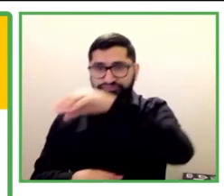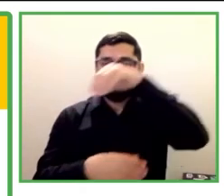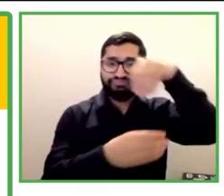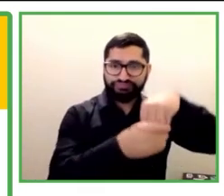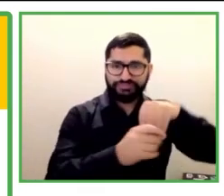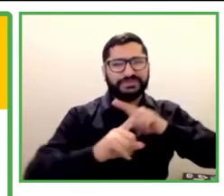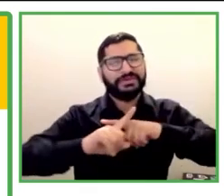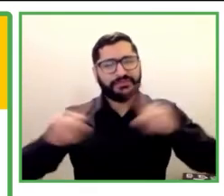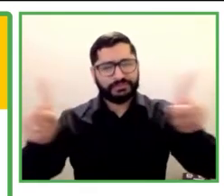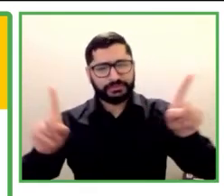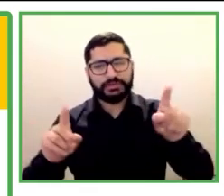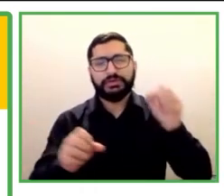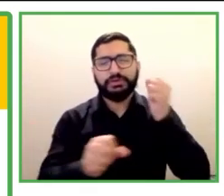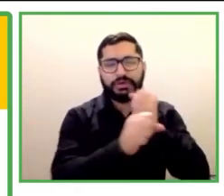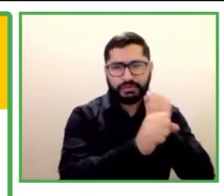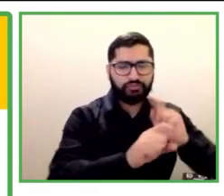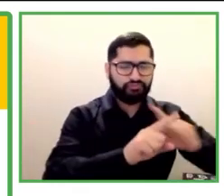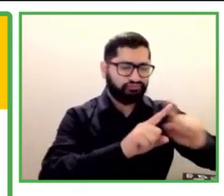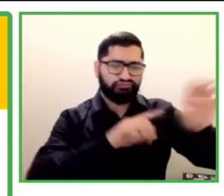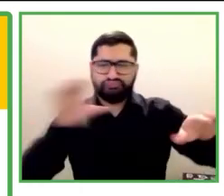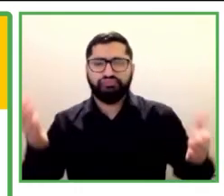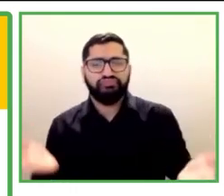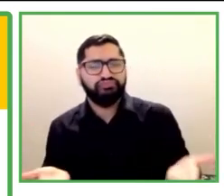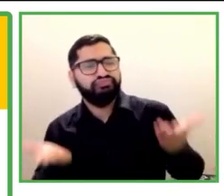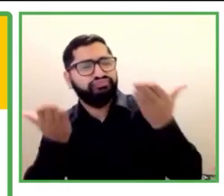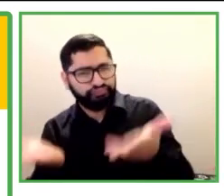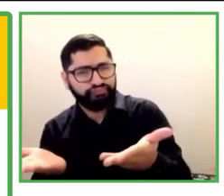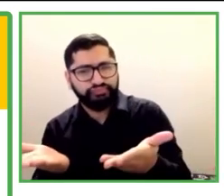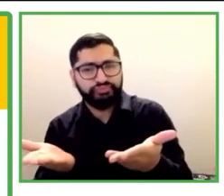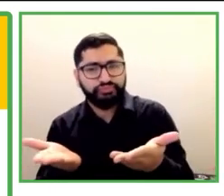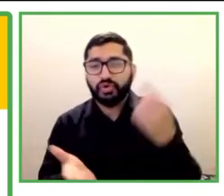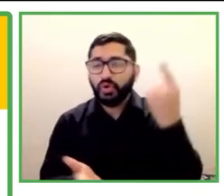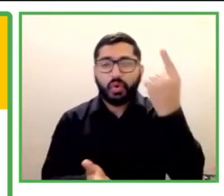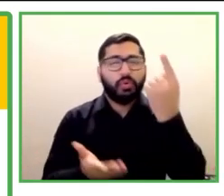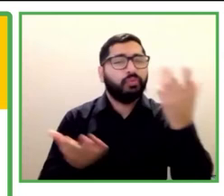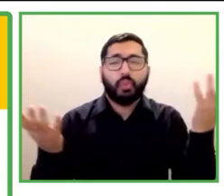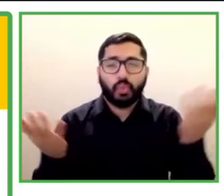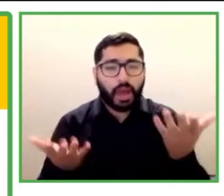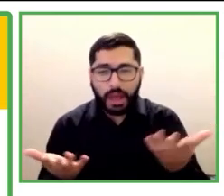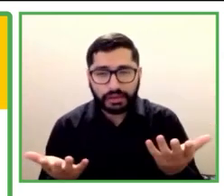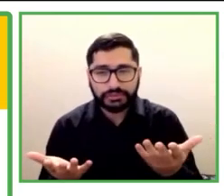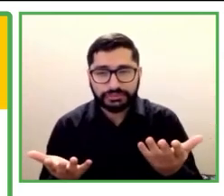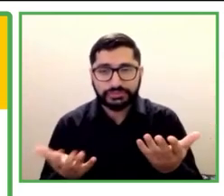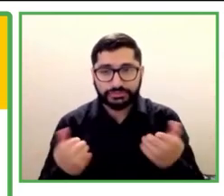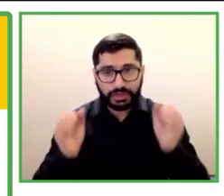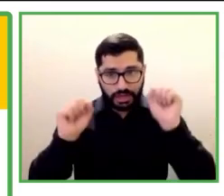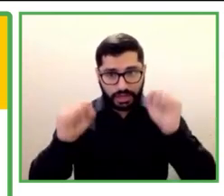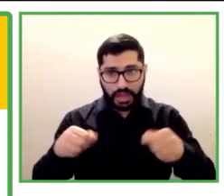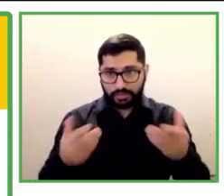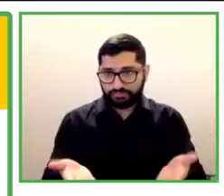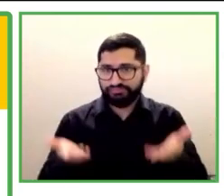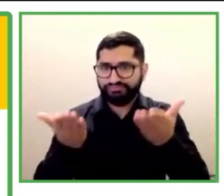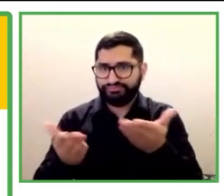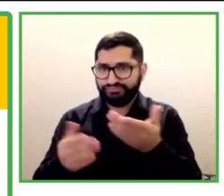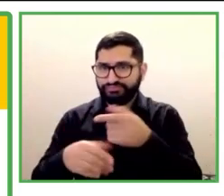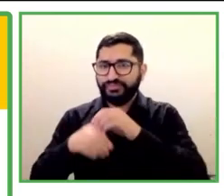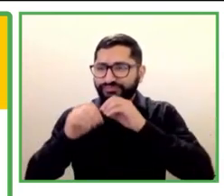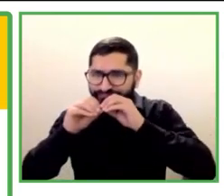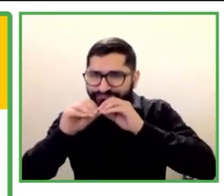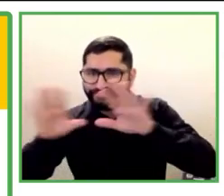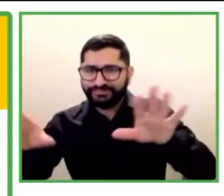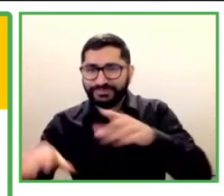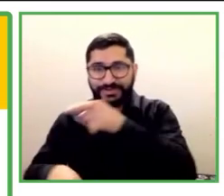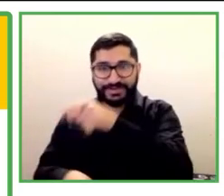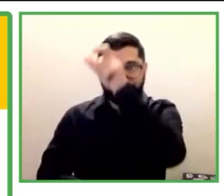Solo para darle una actualización, él en este momento trabaja como